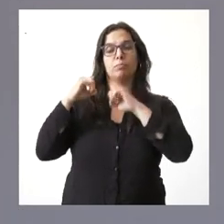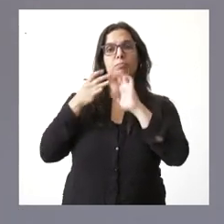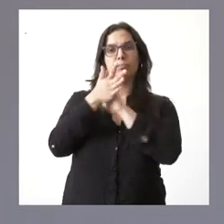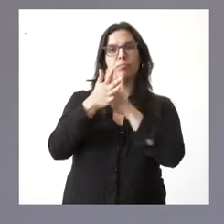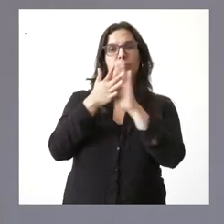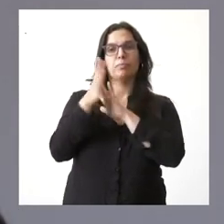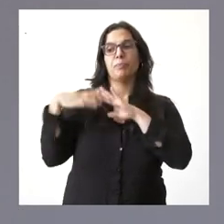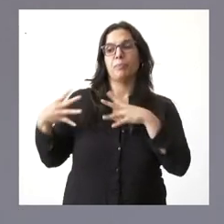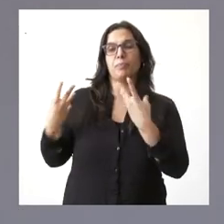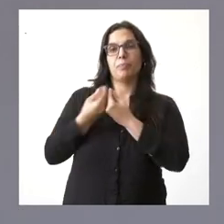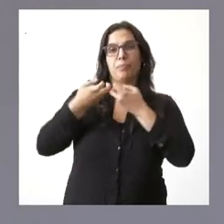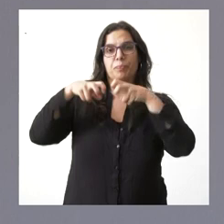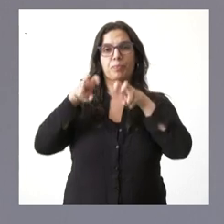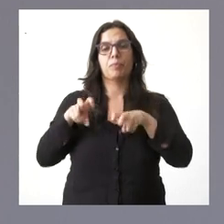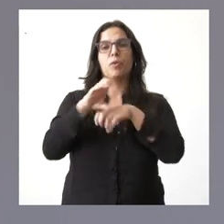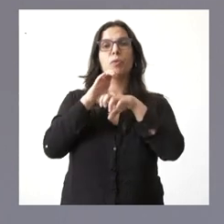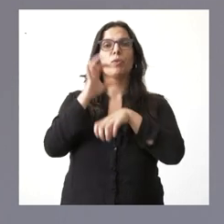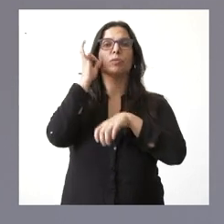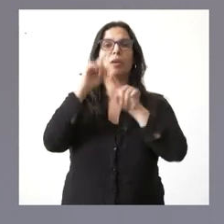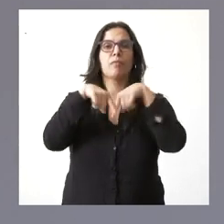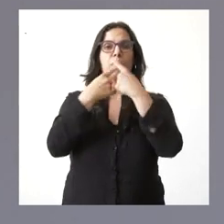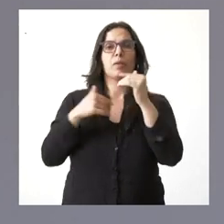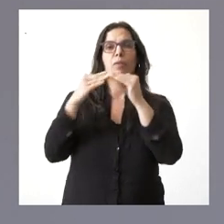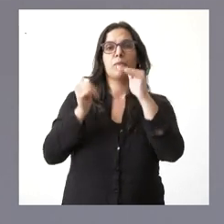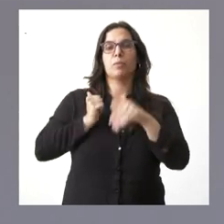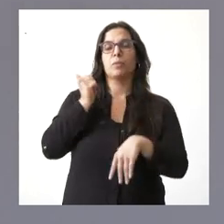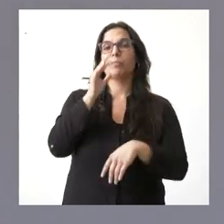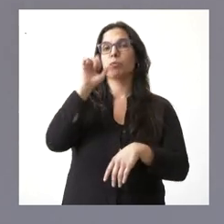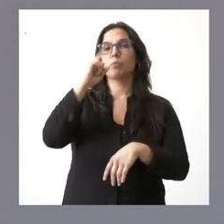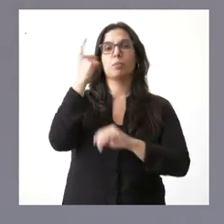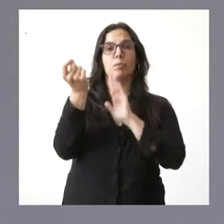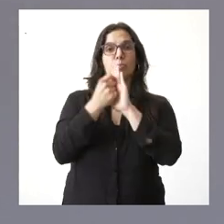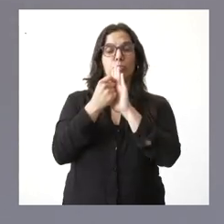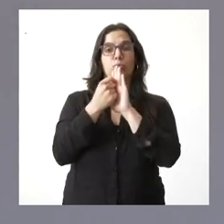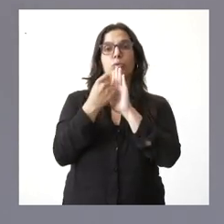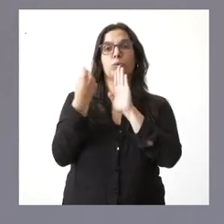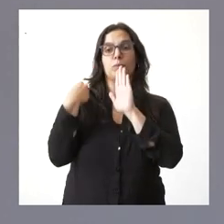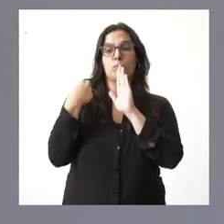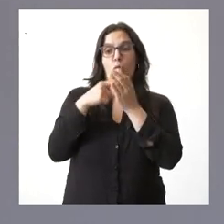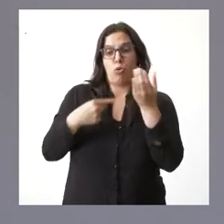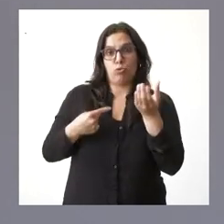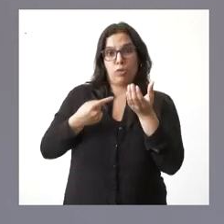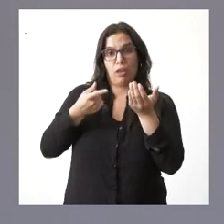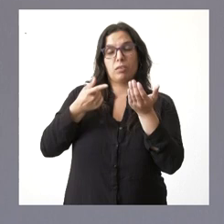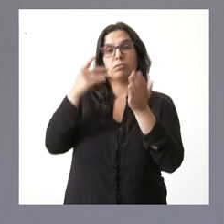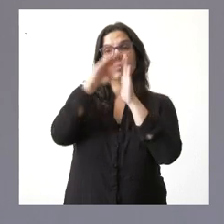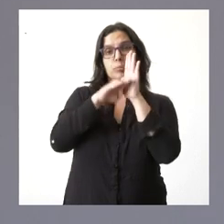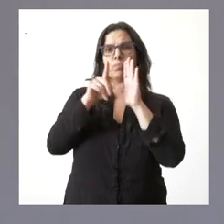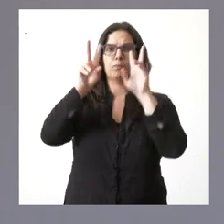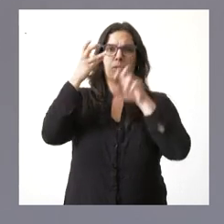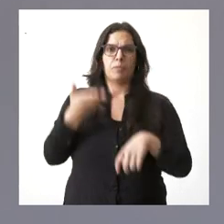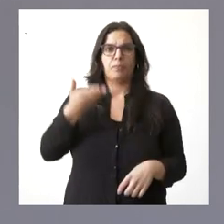acompaña la consejera de Familia a igualdad de oportunidades, porque el primero de los puntos que tienen en el dosier es una cuestión de relevancia